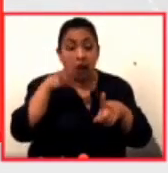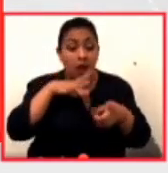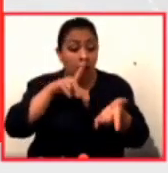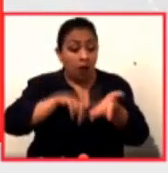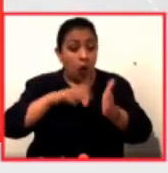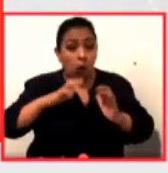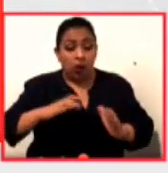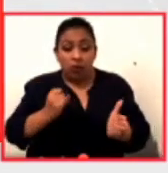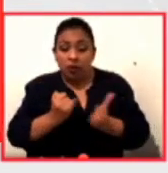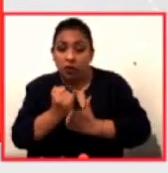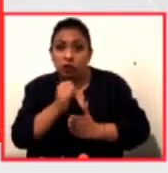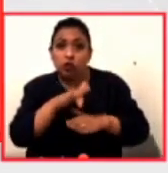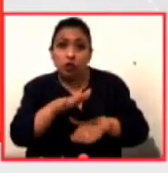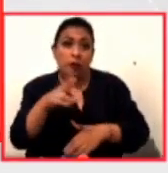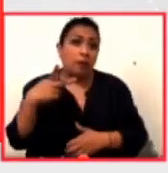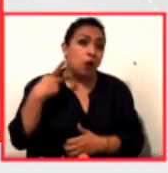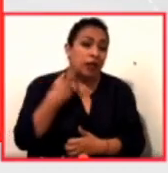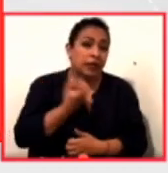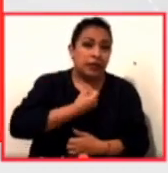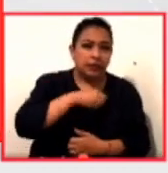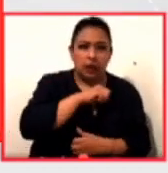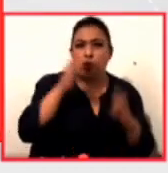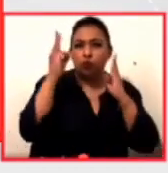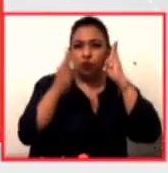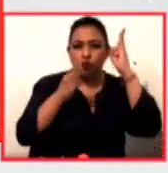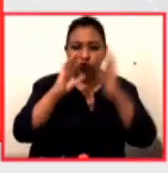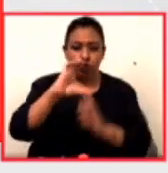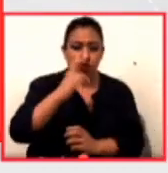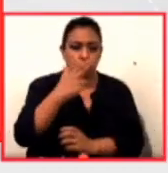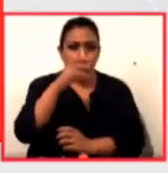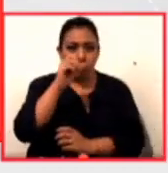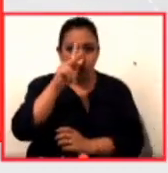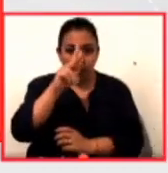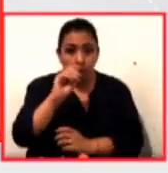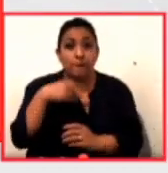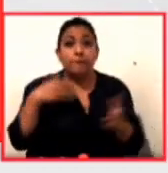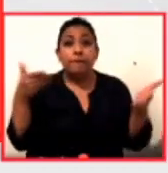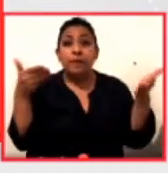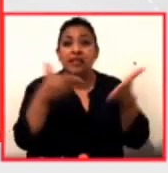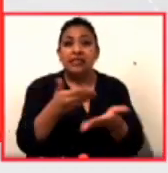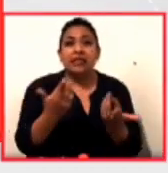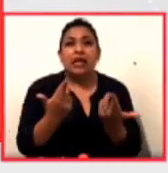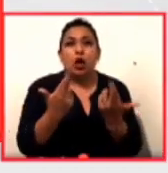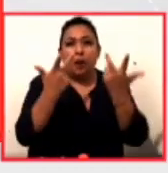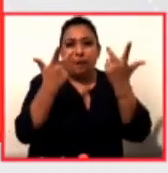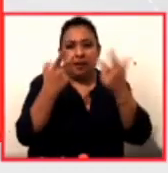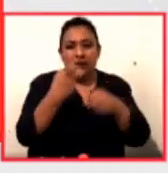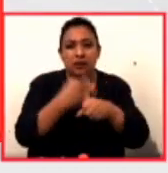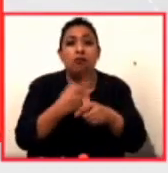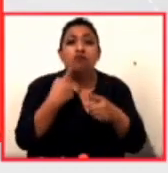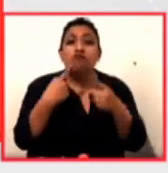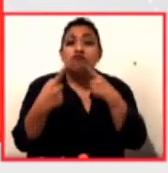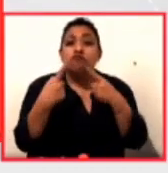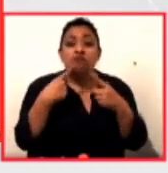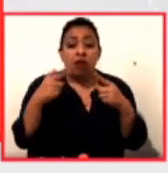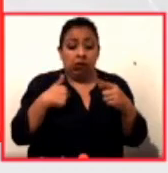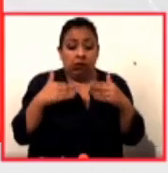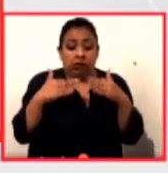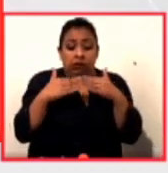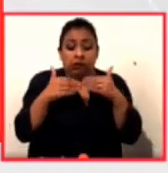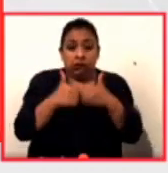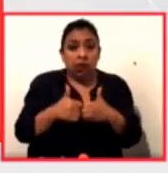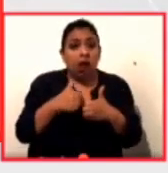decisiones políticas y de salud, el Museo Universitario del Chopo presenta Romper el Tiempo, diálogos desde el aislamiento, ciclo de